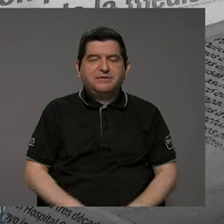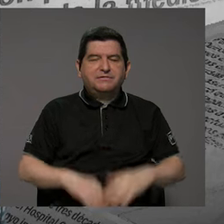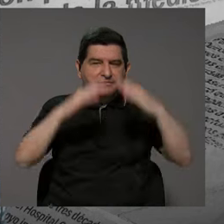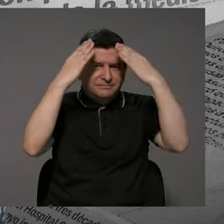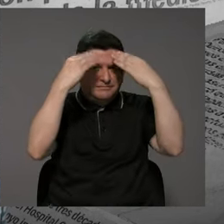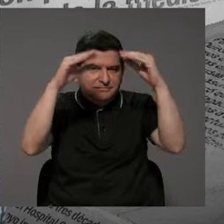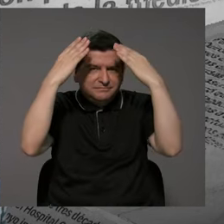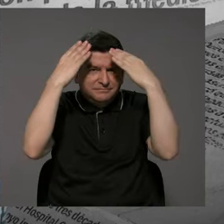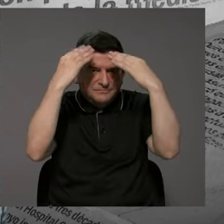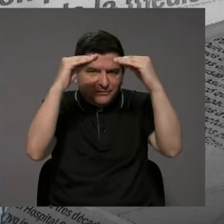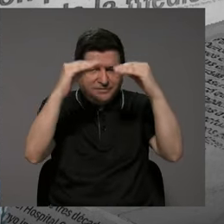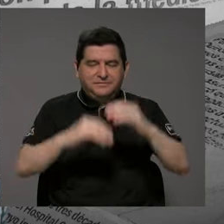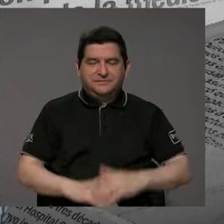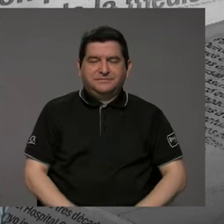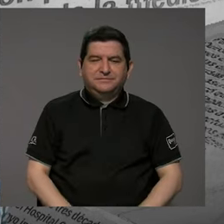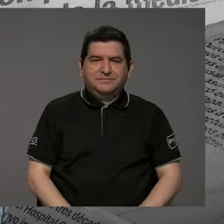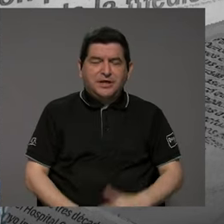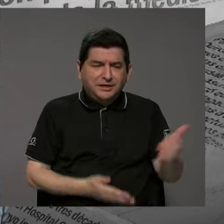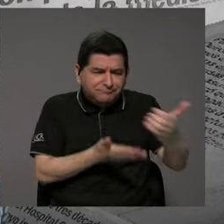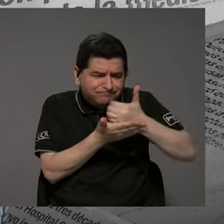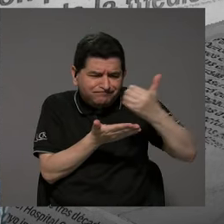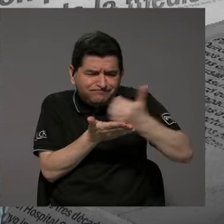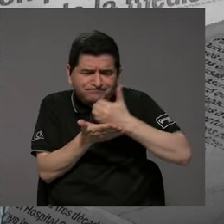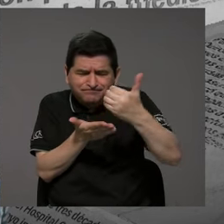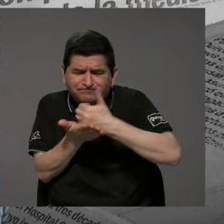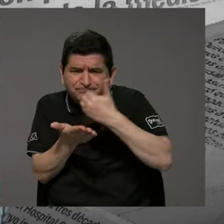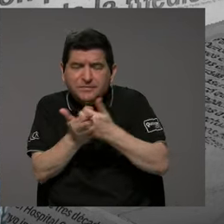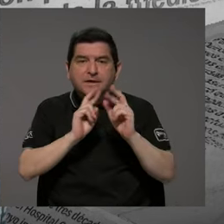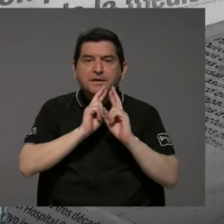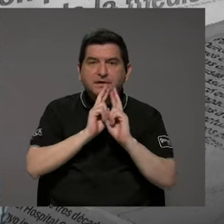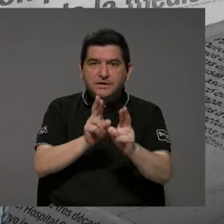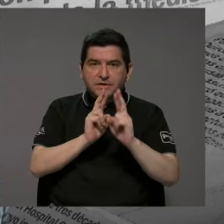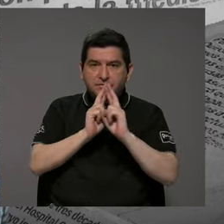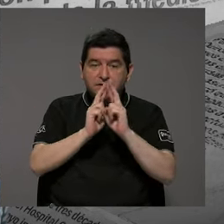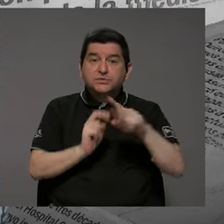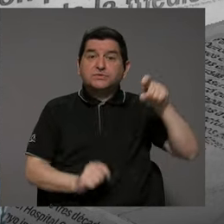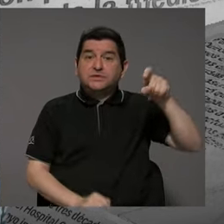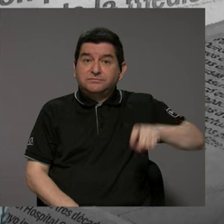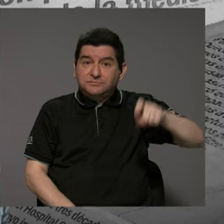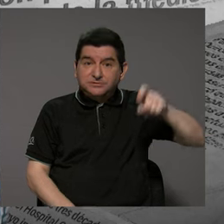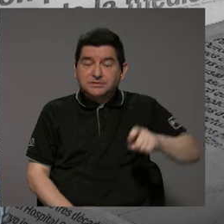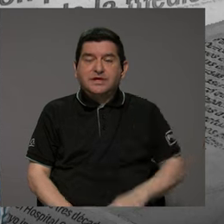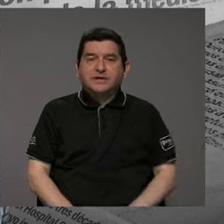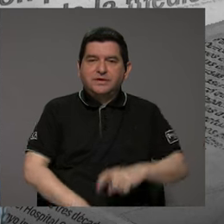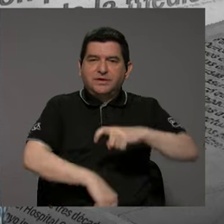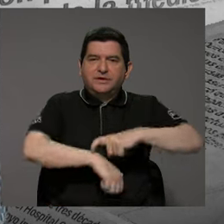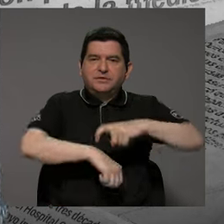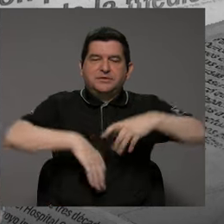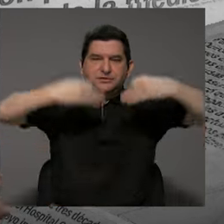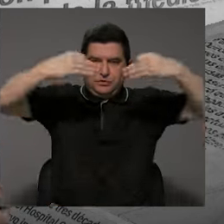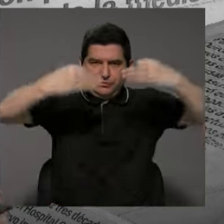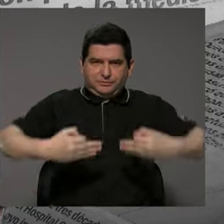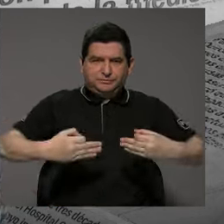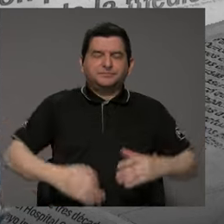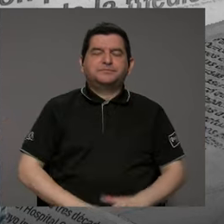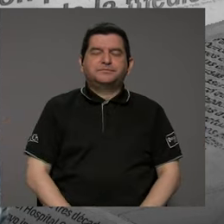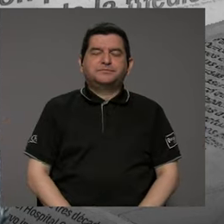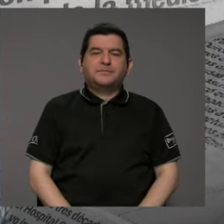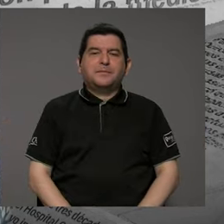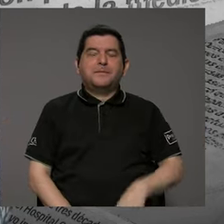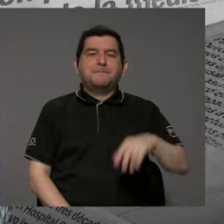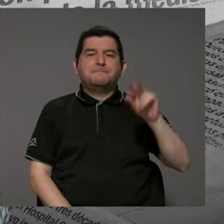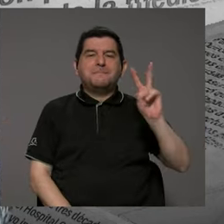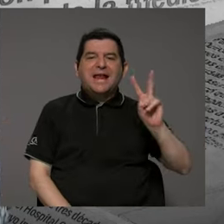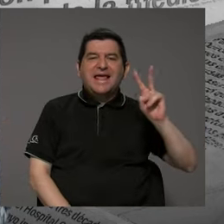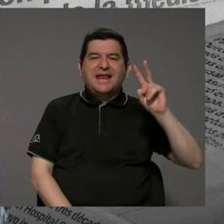informe que recoge y recopila resultados esenciales para la toma de decisiones. Tenemos a